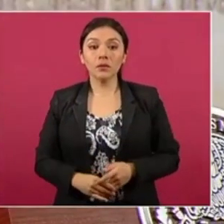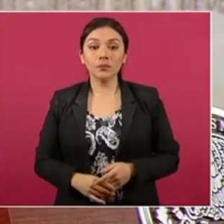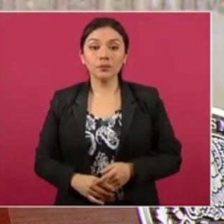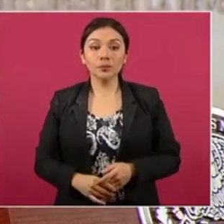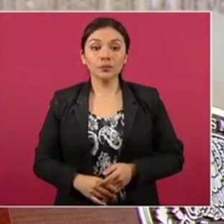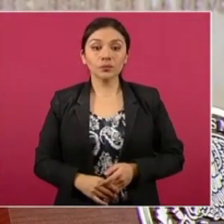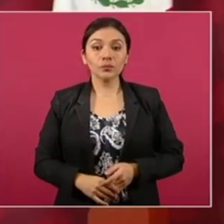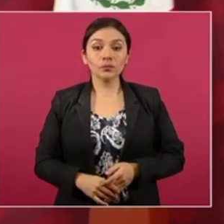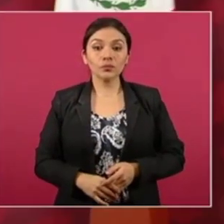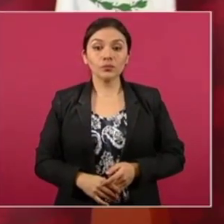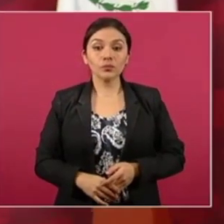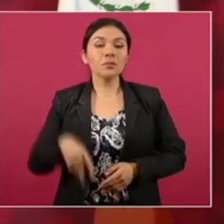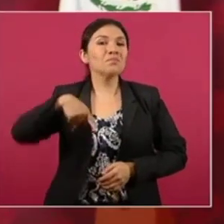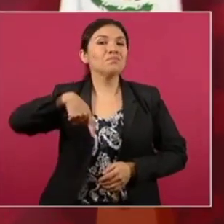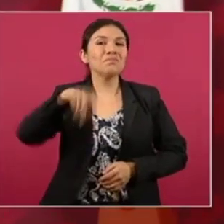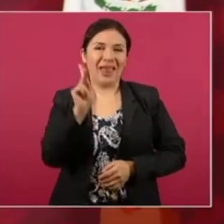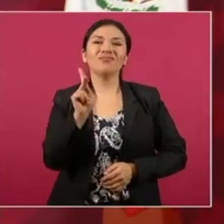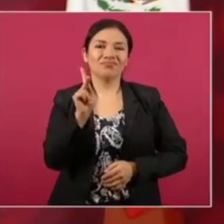se requiere